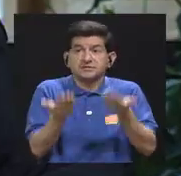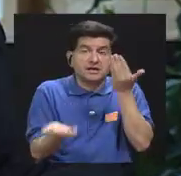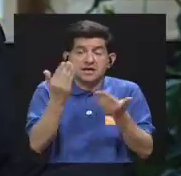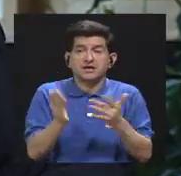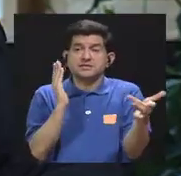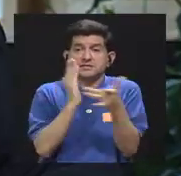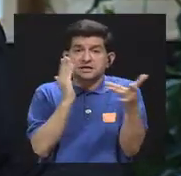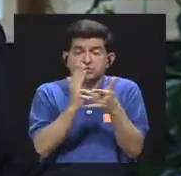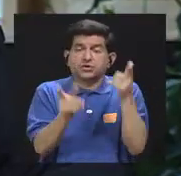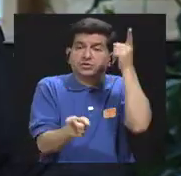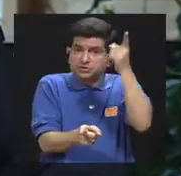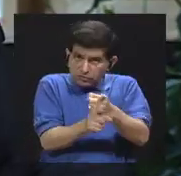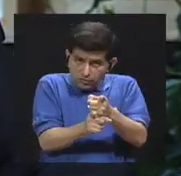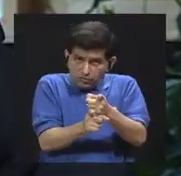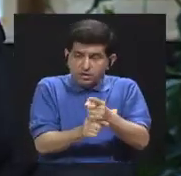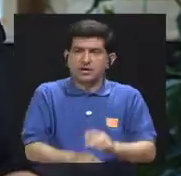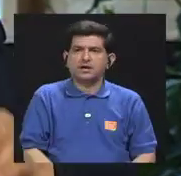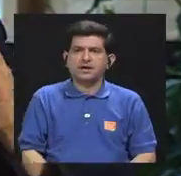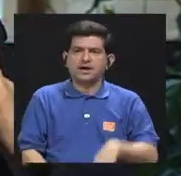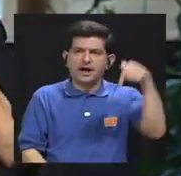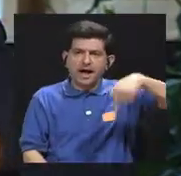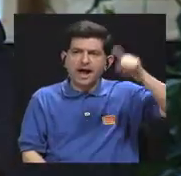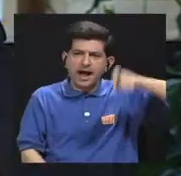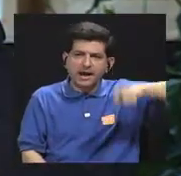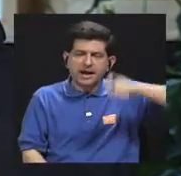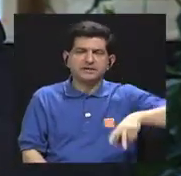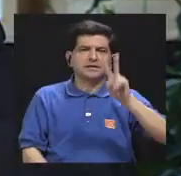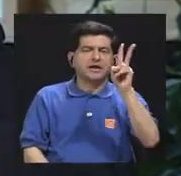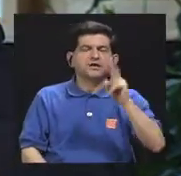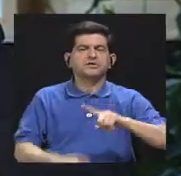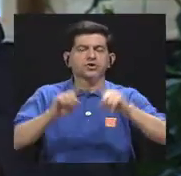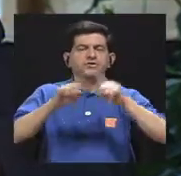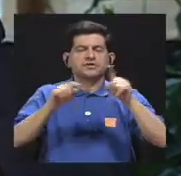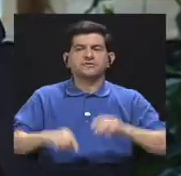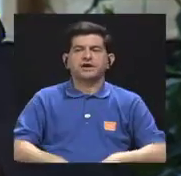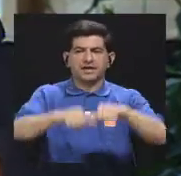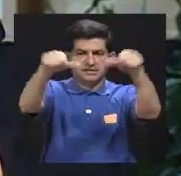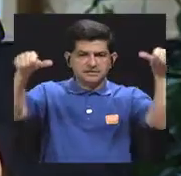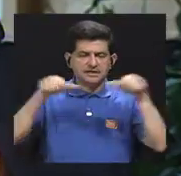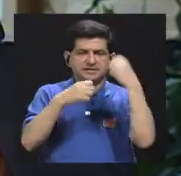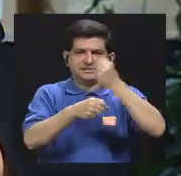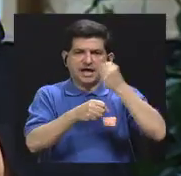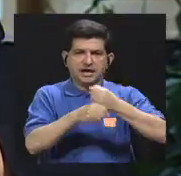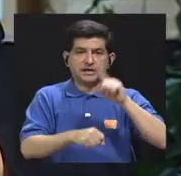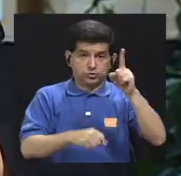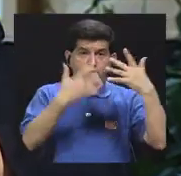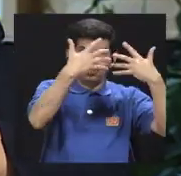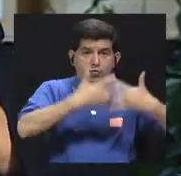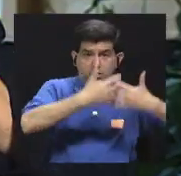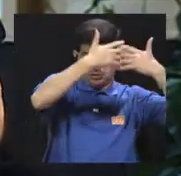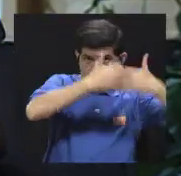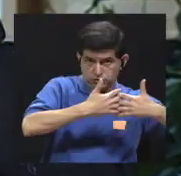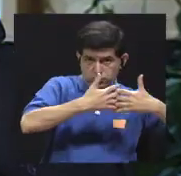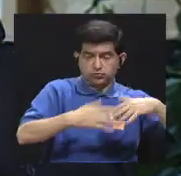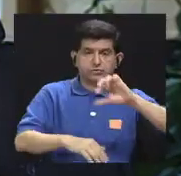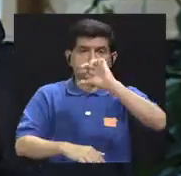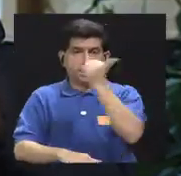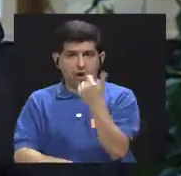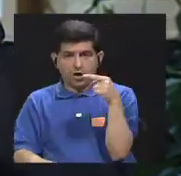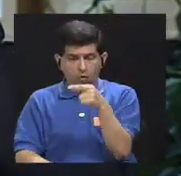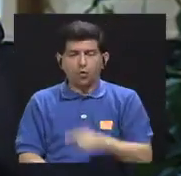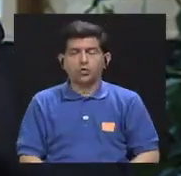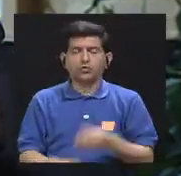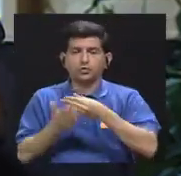con tecnología adecuada entonces aquí necesitamos dos frentes el frente de la industria y el frente